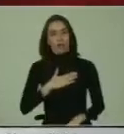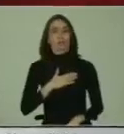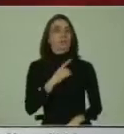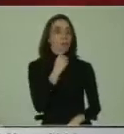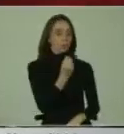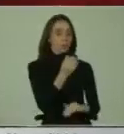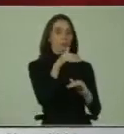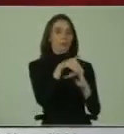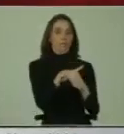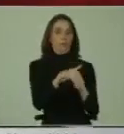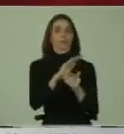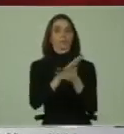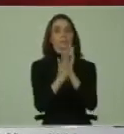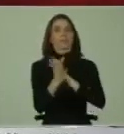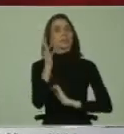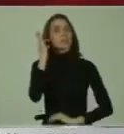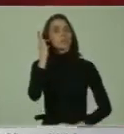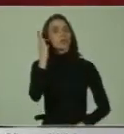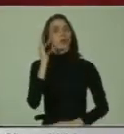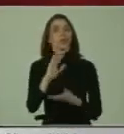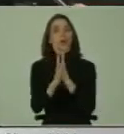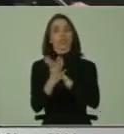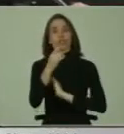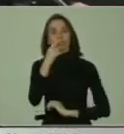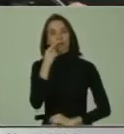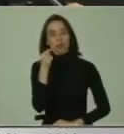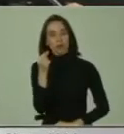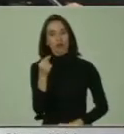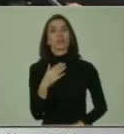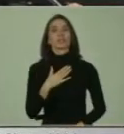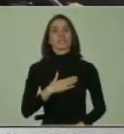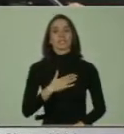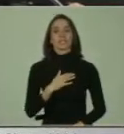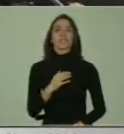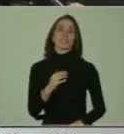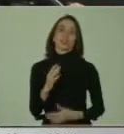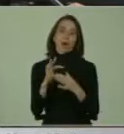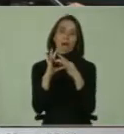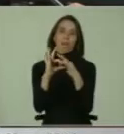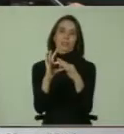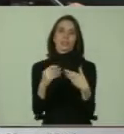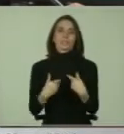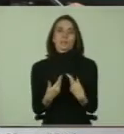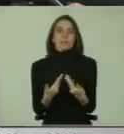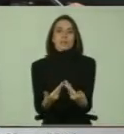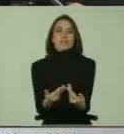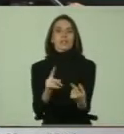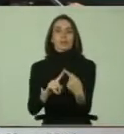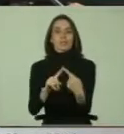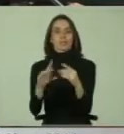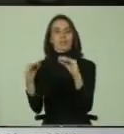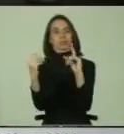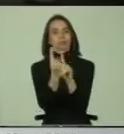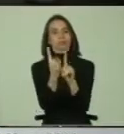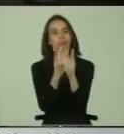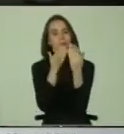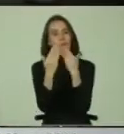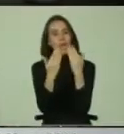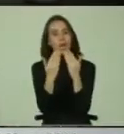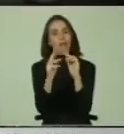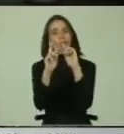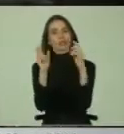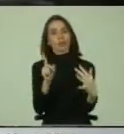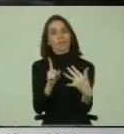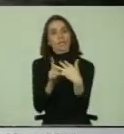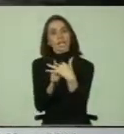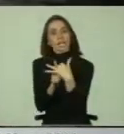Buenas tardes a todas y a todos. En primer lugar, quisiera agradecer la invitación a participar de este diálogo en torno a la inclusión